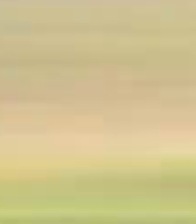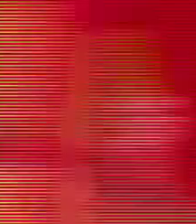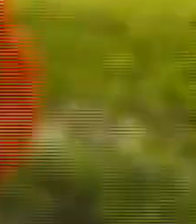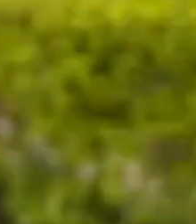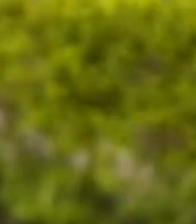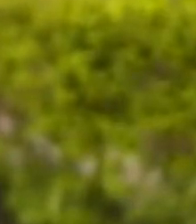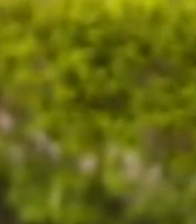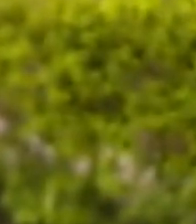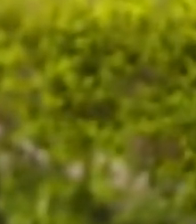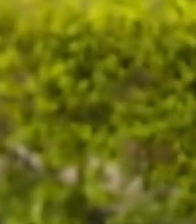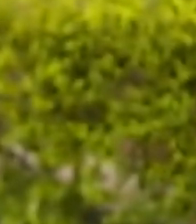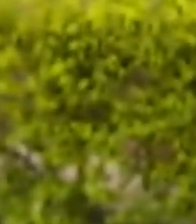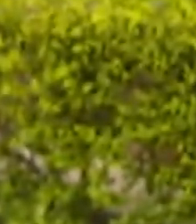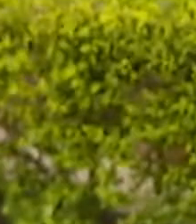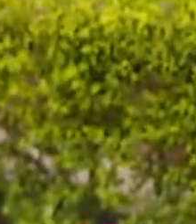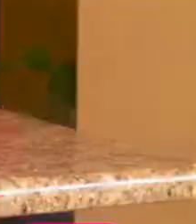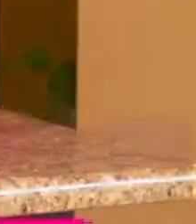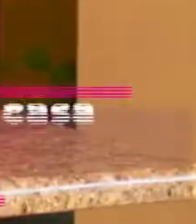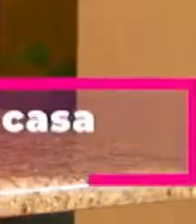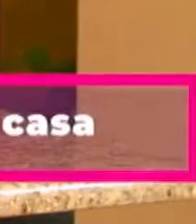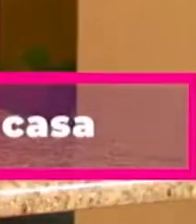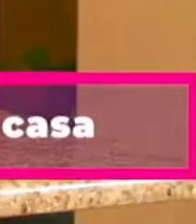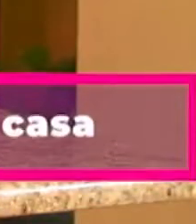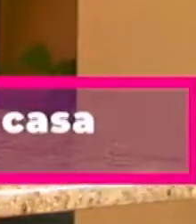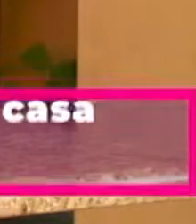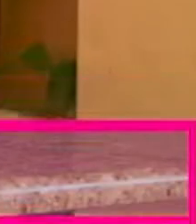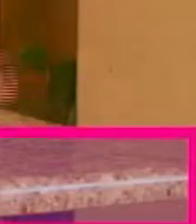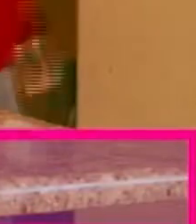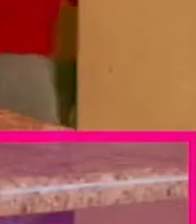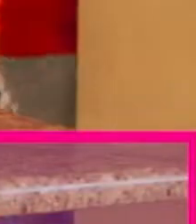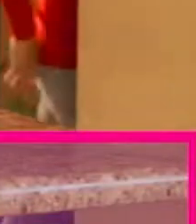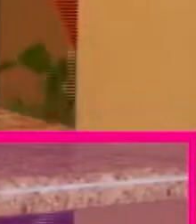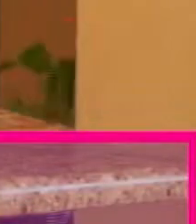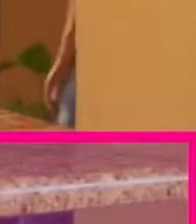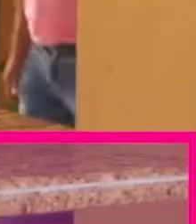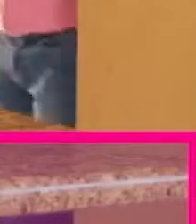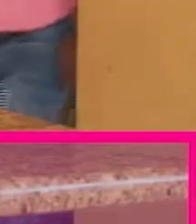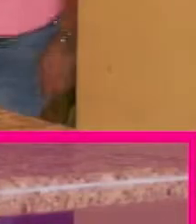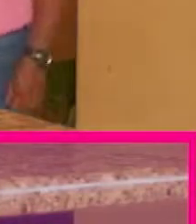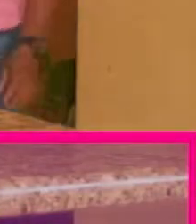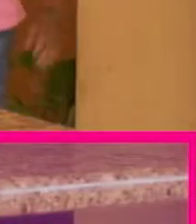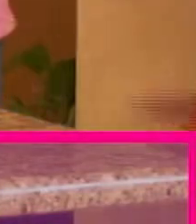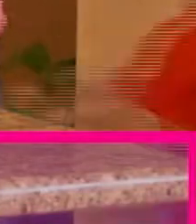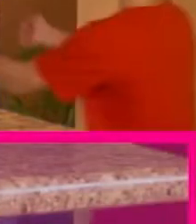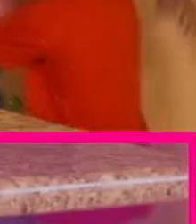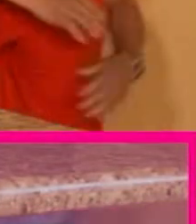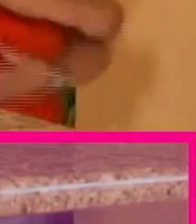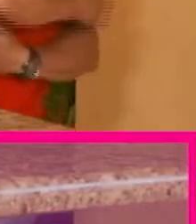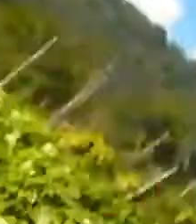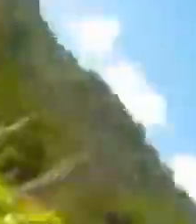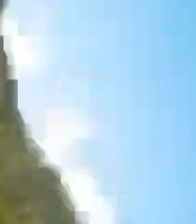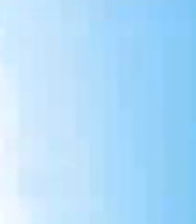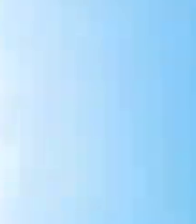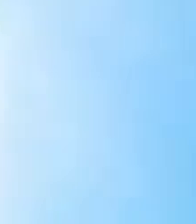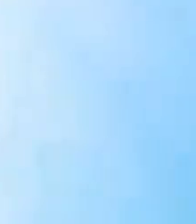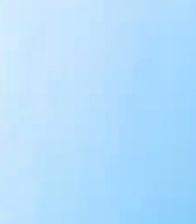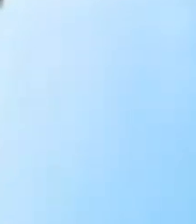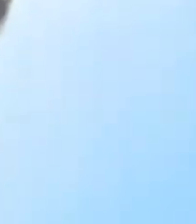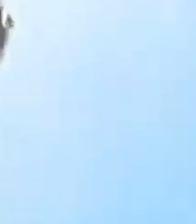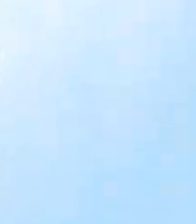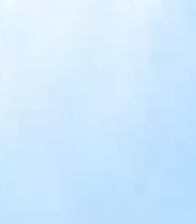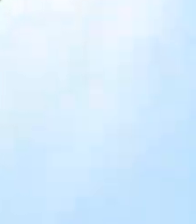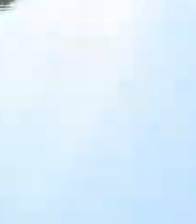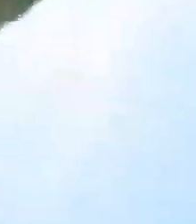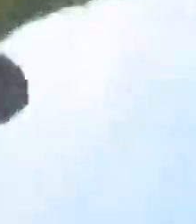-19 Es mi responsabilidad Porque luego voy a mi casa Con mi familia Yo tuve COVID Estuve